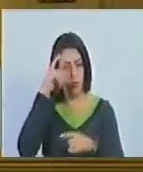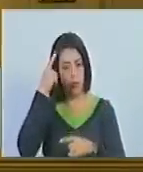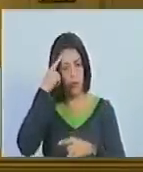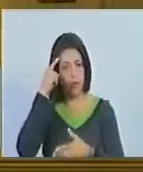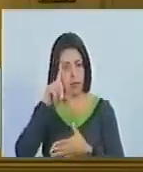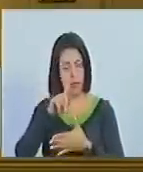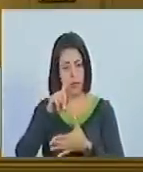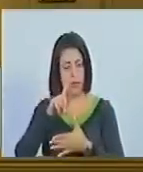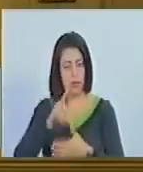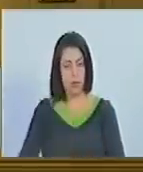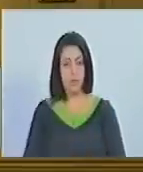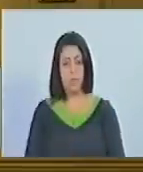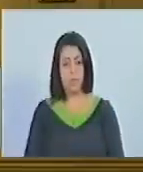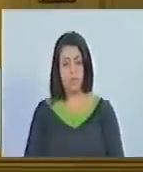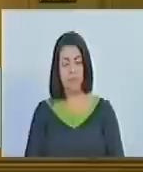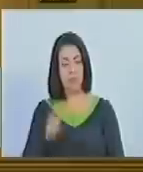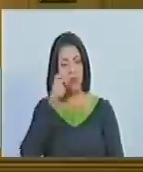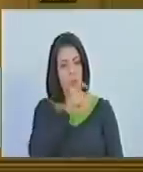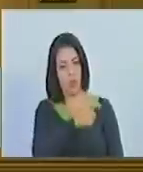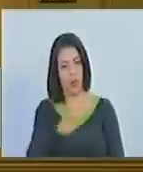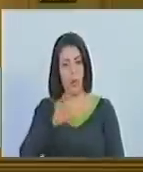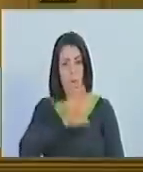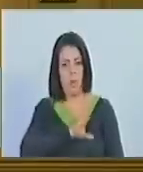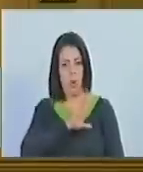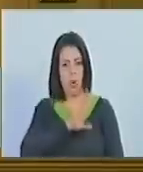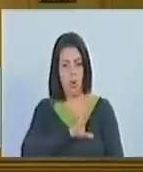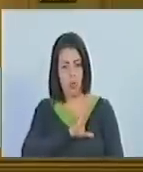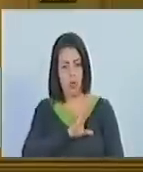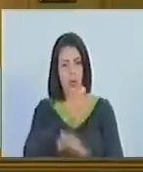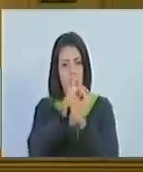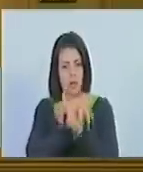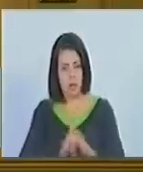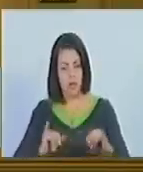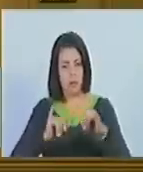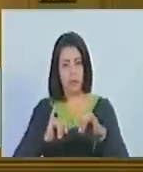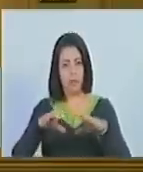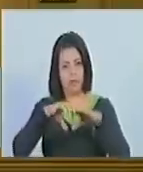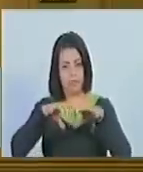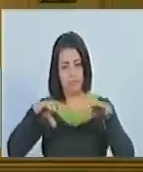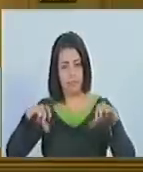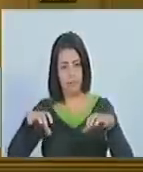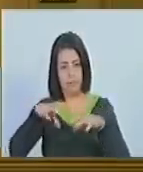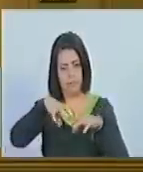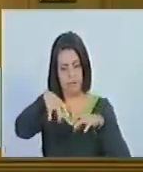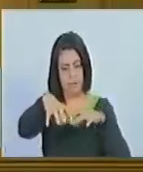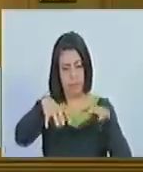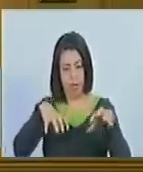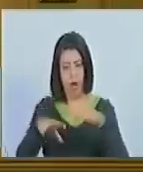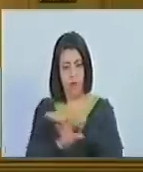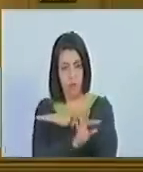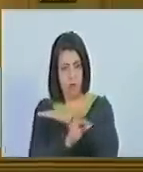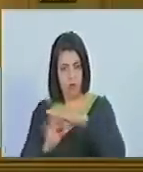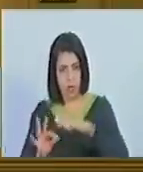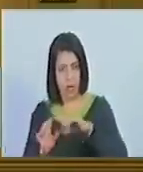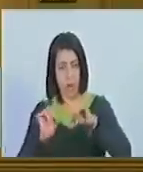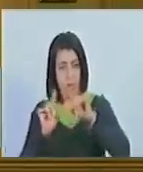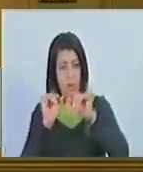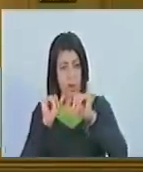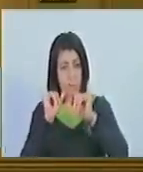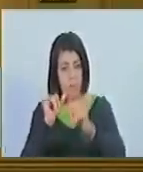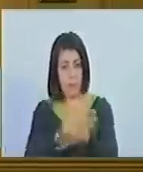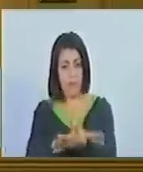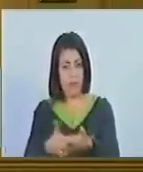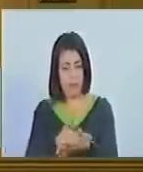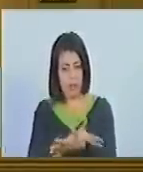latinoamericana de un pueblo autónomo dividido por fronteras ficticias pero con una misma